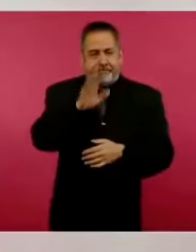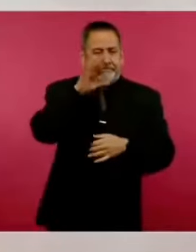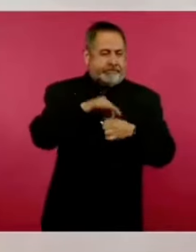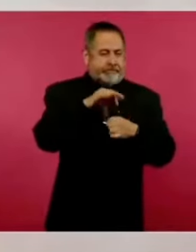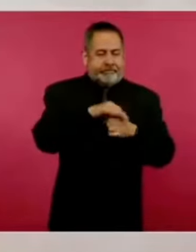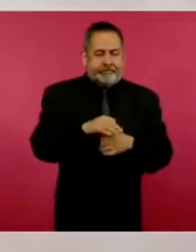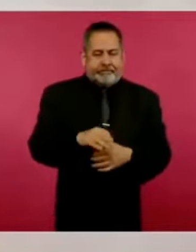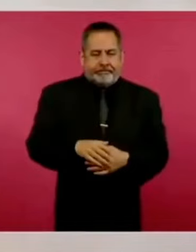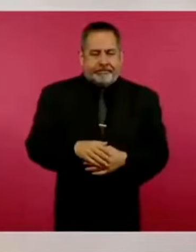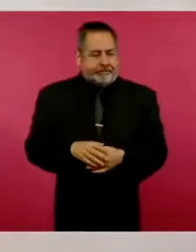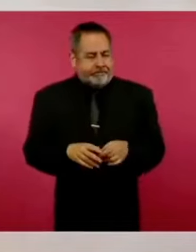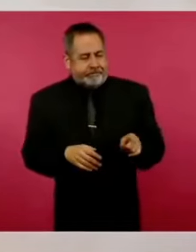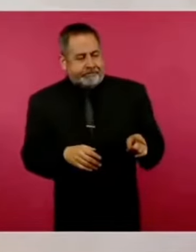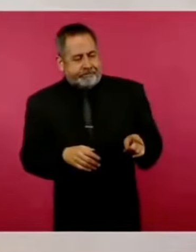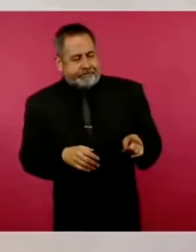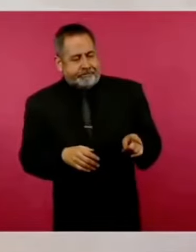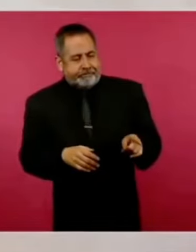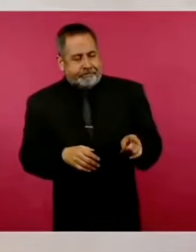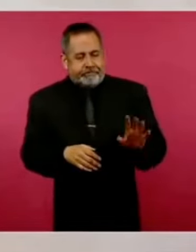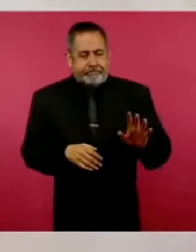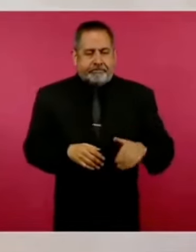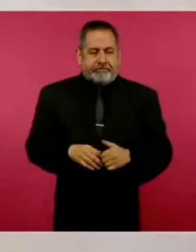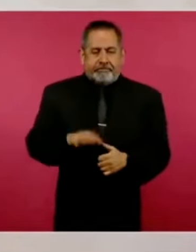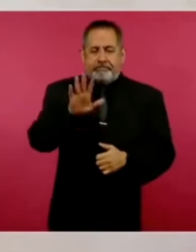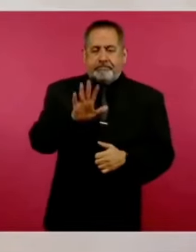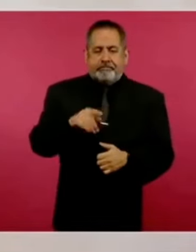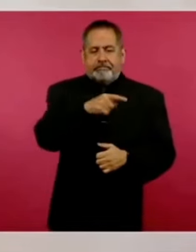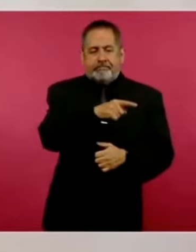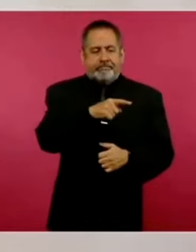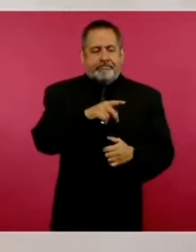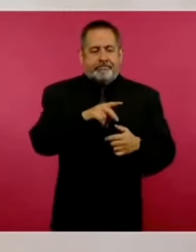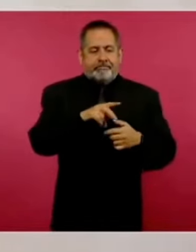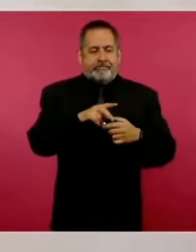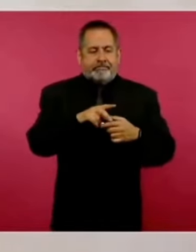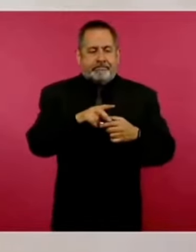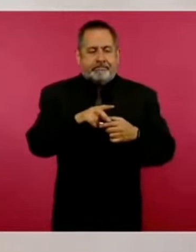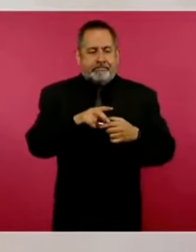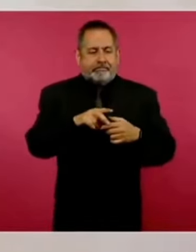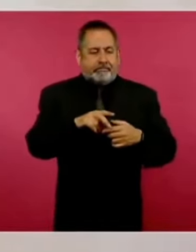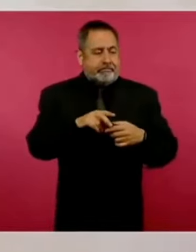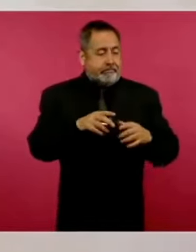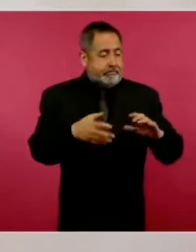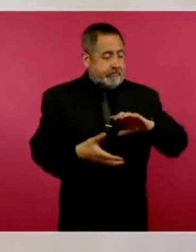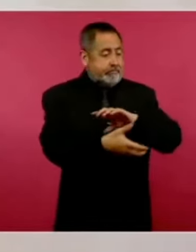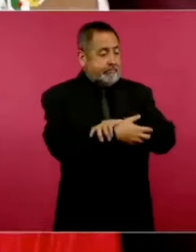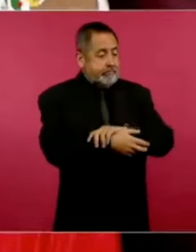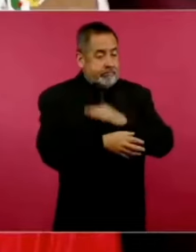jugosos los convenios de publicidad